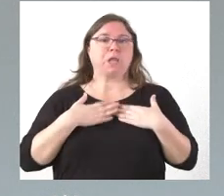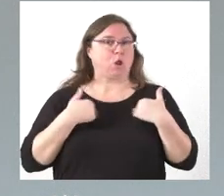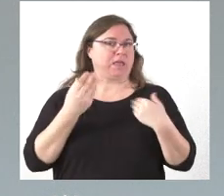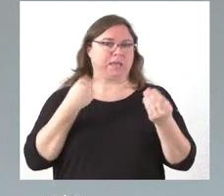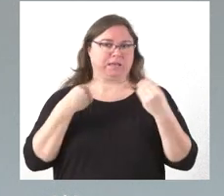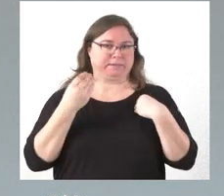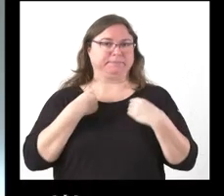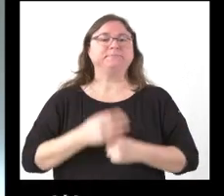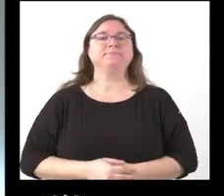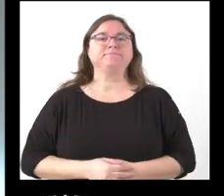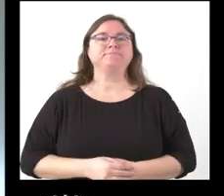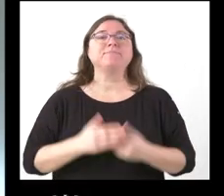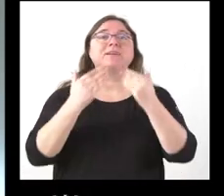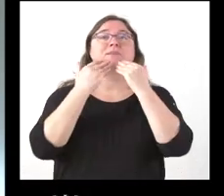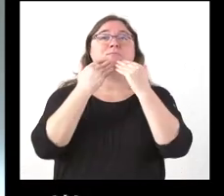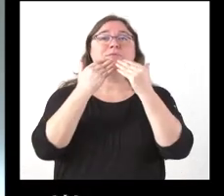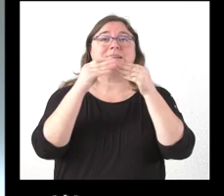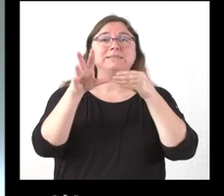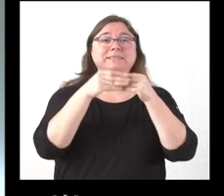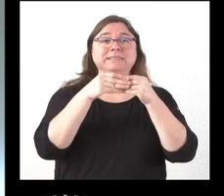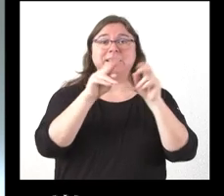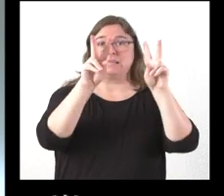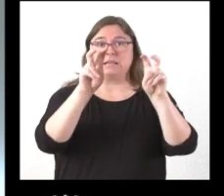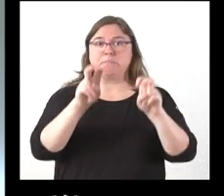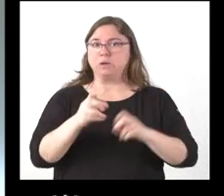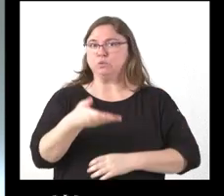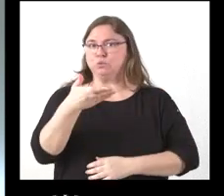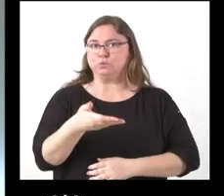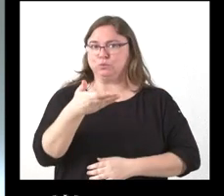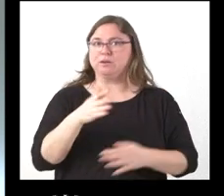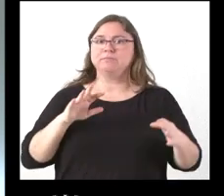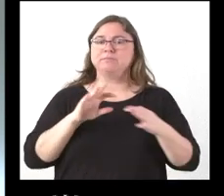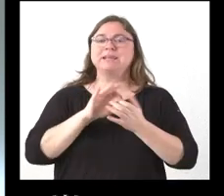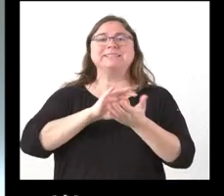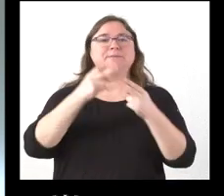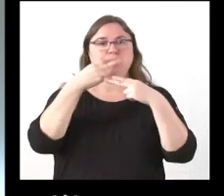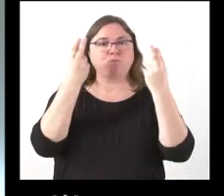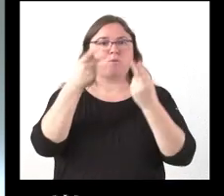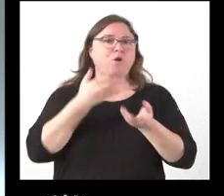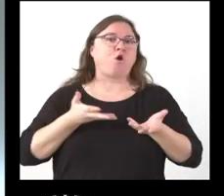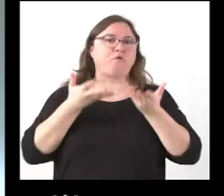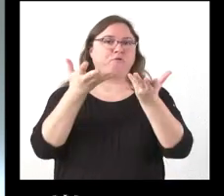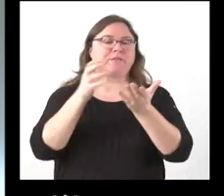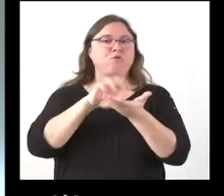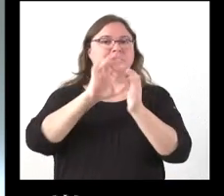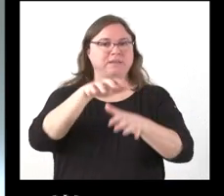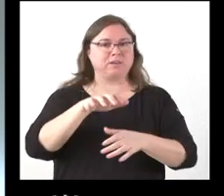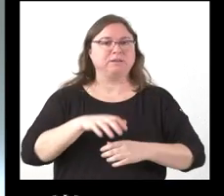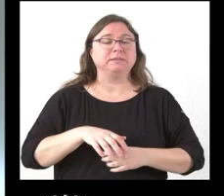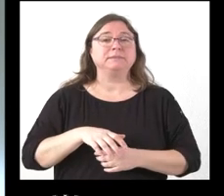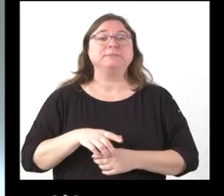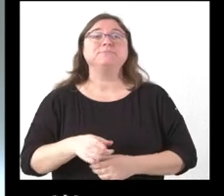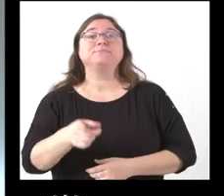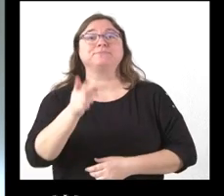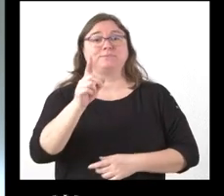realizar luego. Pues muchas gracias a ustedes, que son asuntos ciertamente relevantes, que tienen que ver con los servicios públicos que prestamos en Castilla y León, no solamente